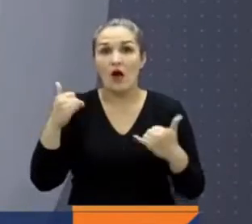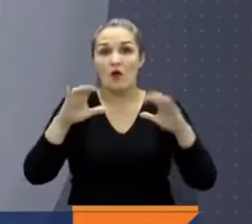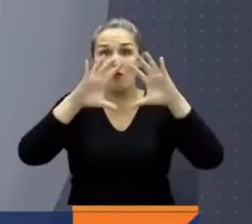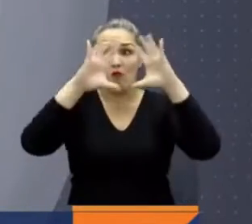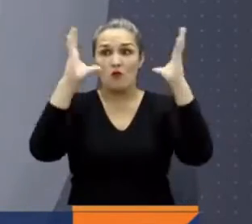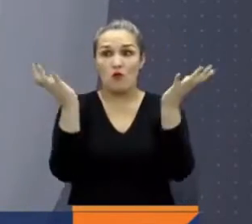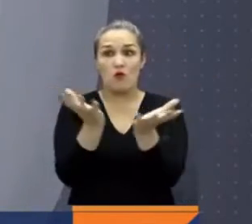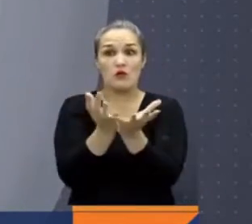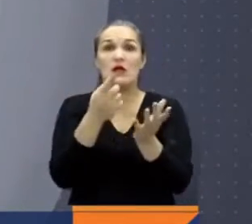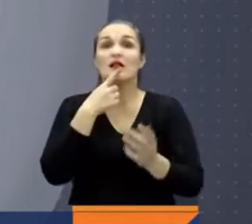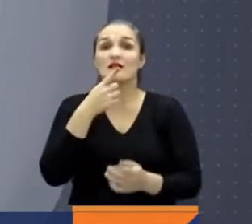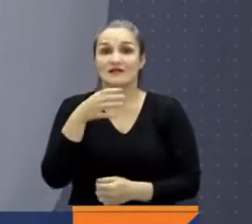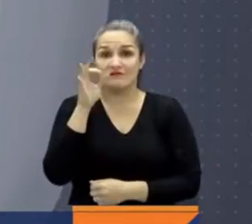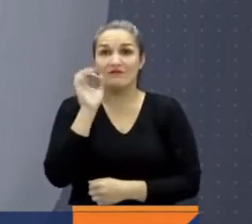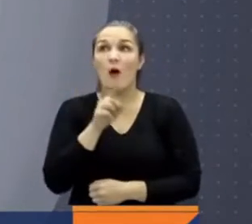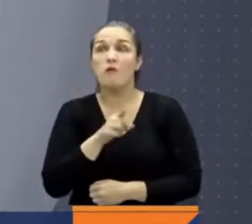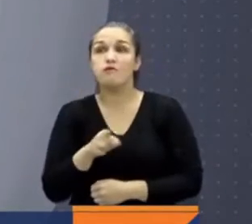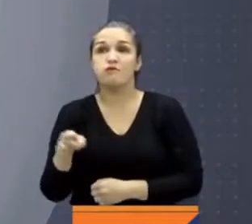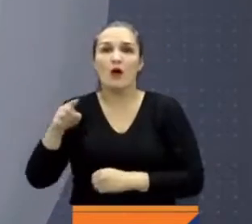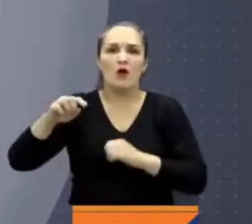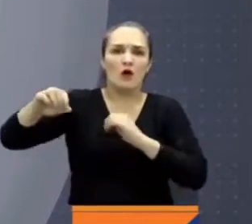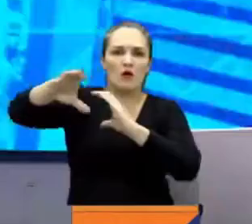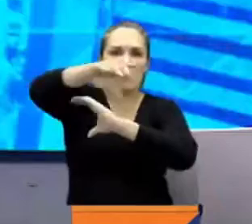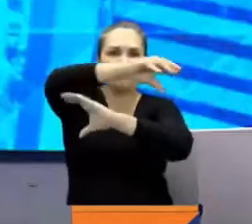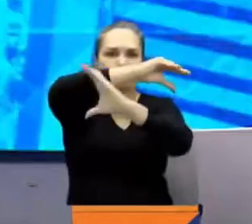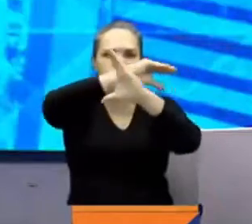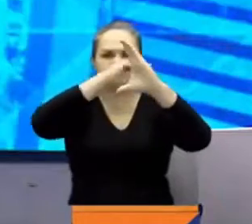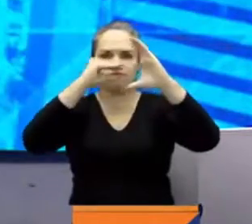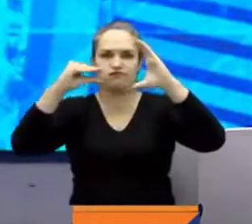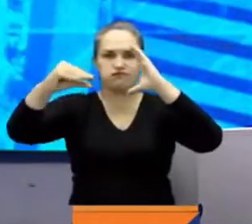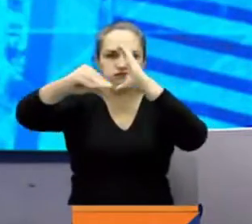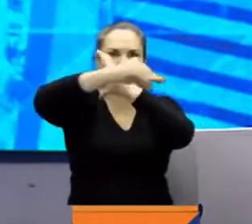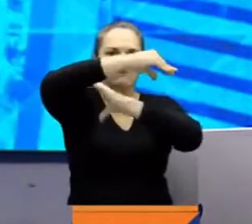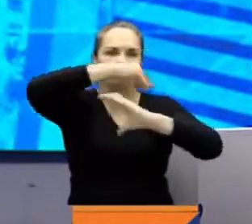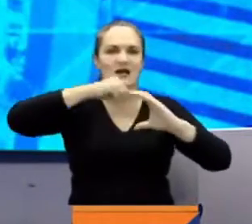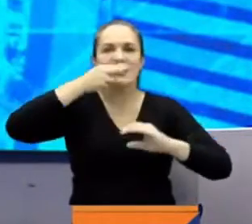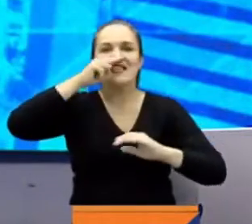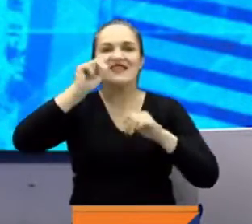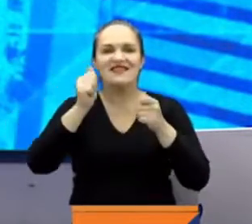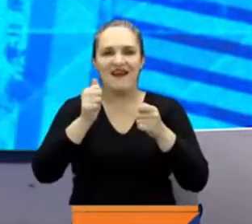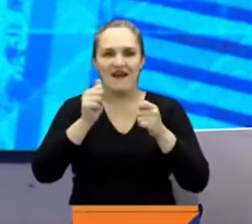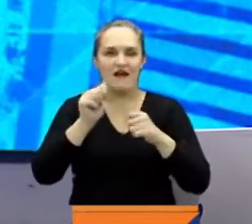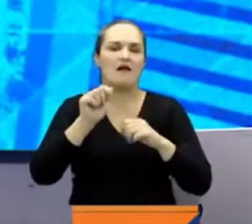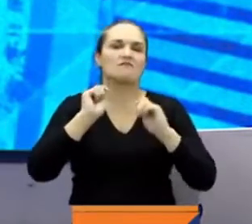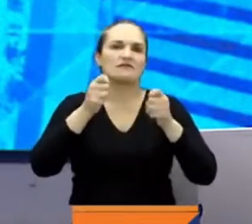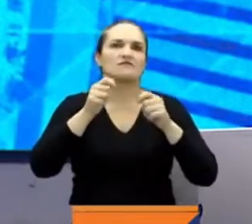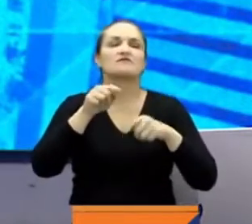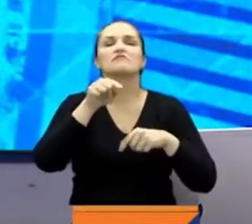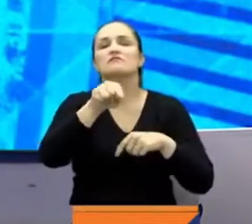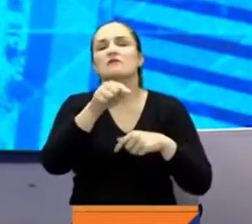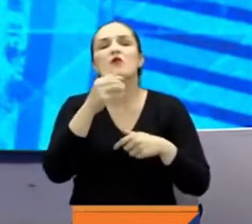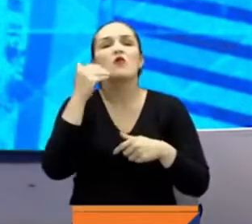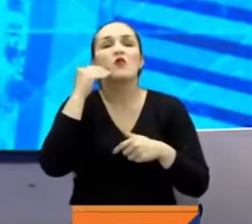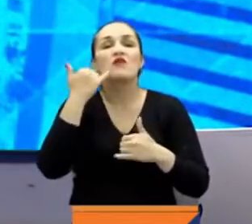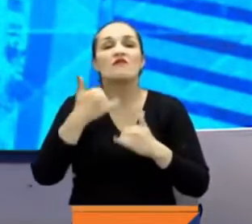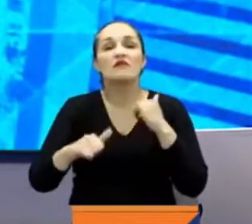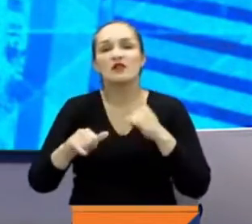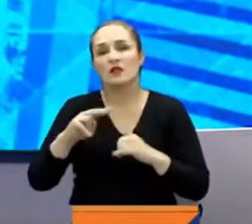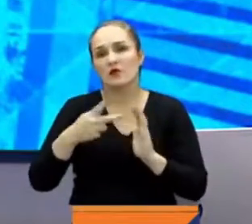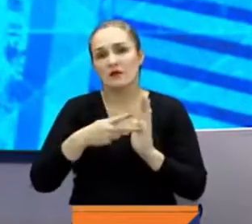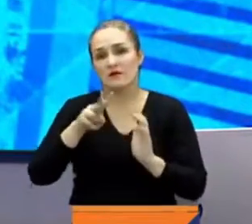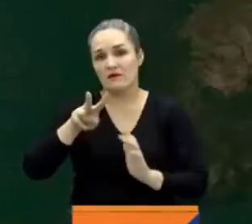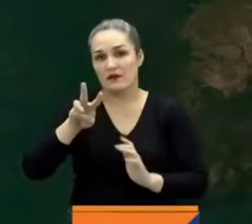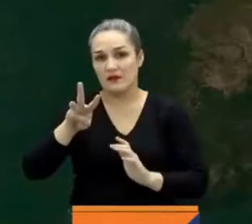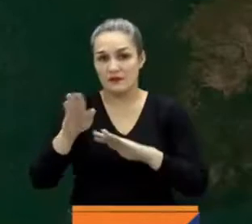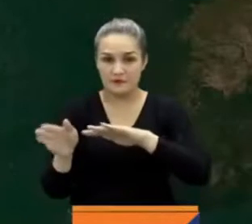de la niña podría mantenerse hasta el 2023. Veamos ahora cuáles son esos departamentos que tienen más municipios con